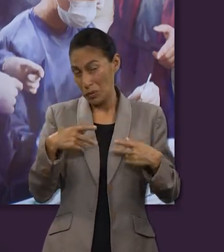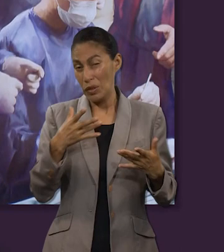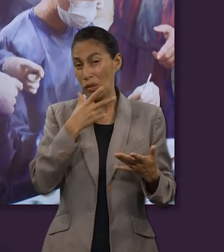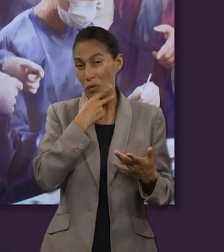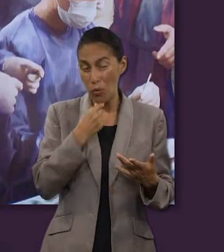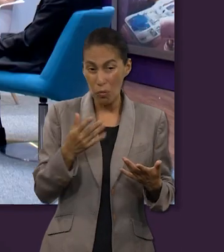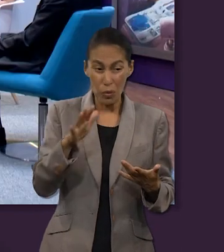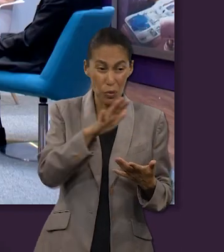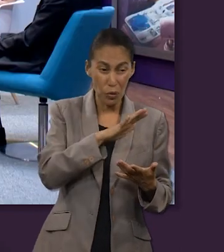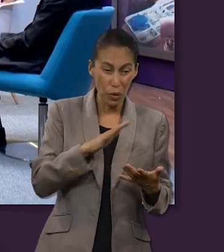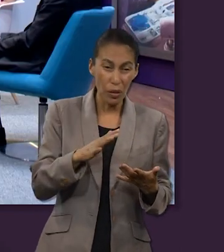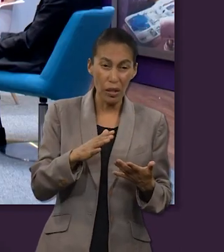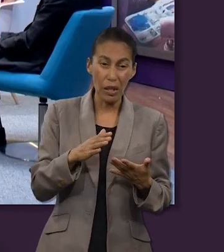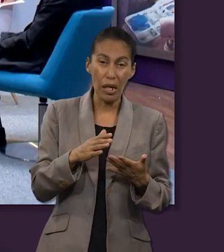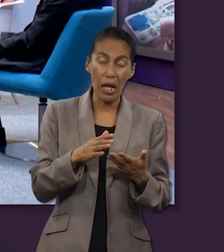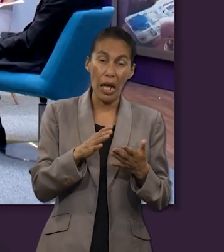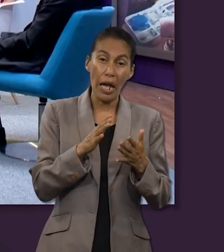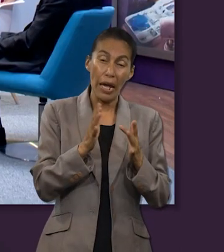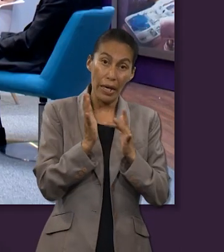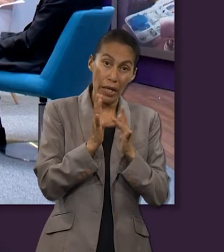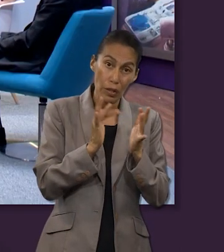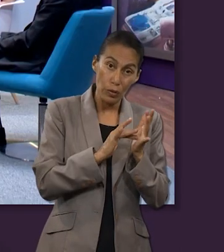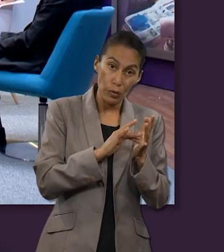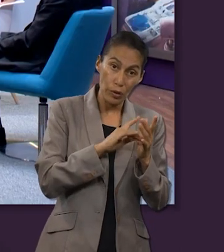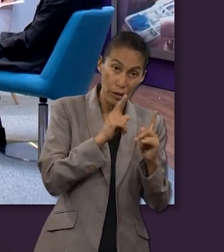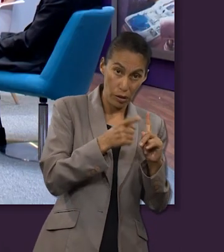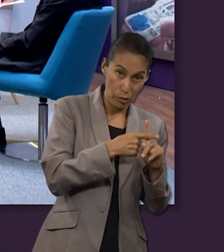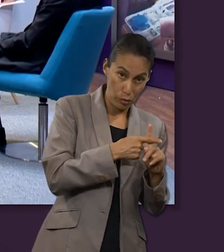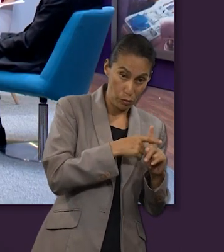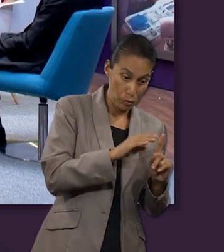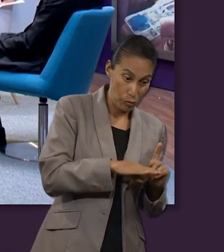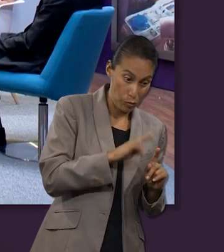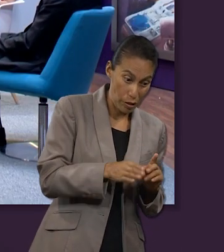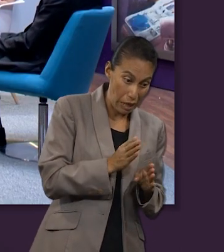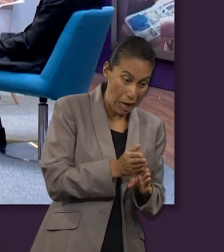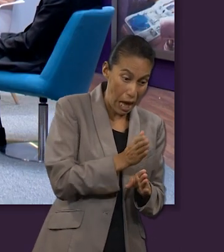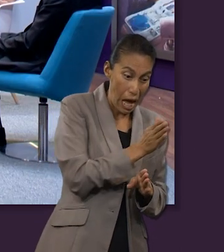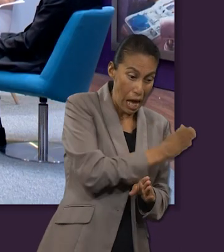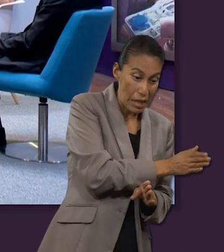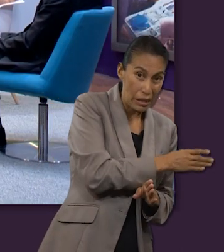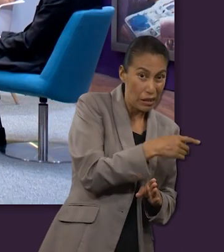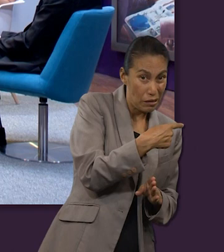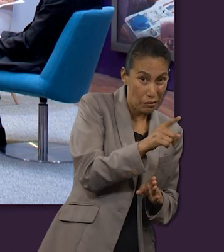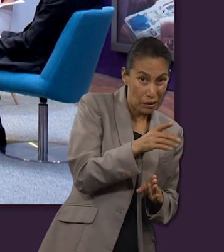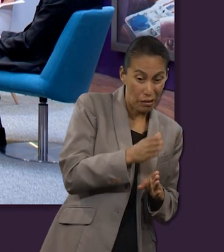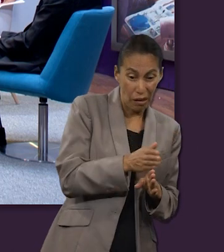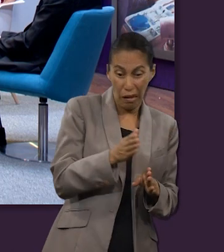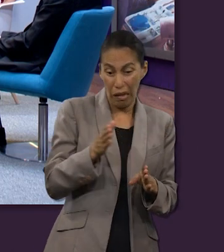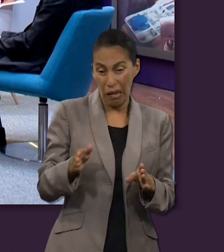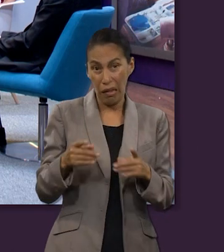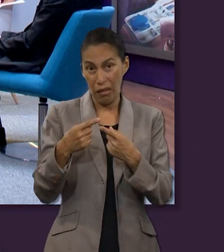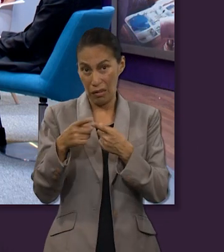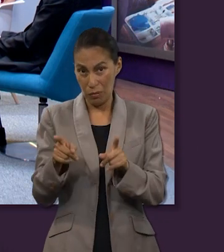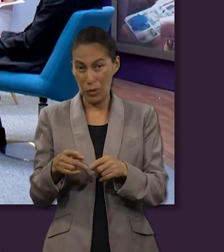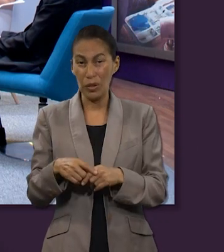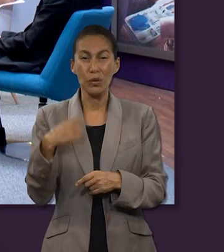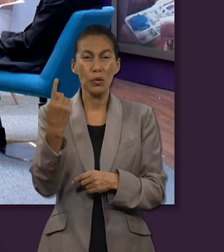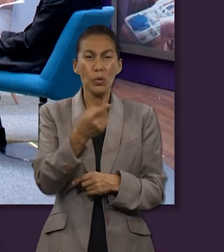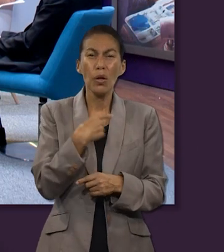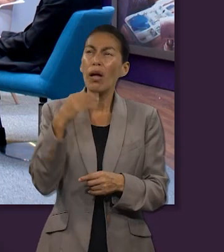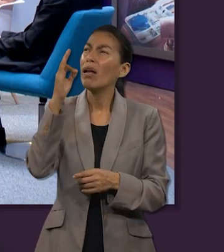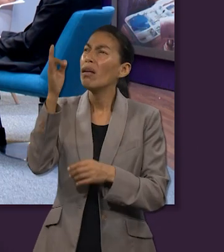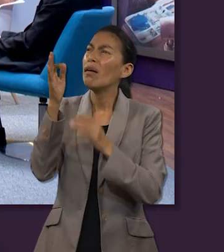punto que marca un antes y un después y creo que cada uno de nosotros cuando tenemos esa conexión realmente